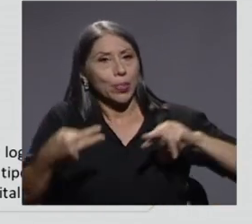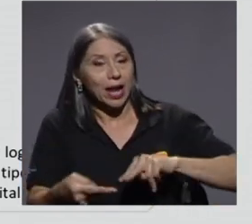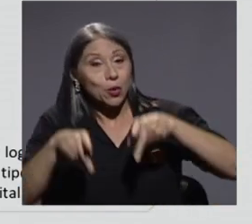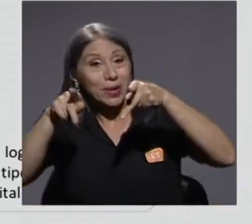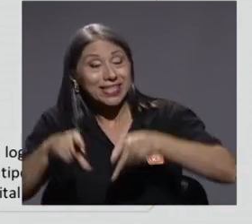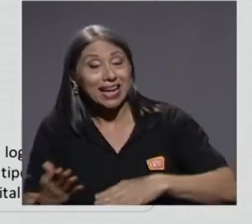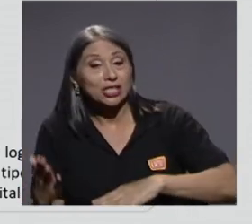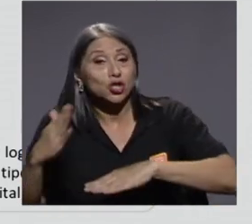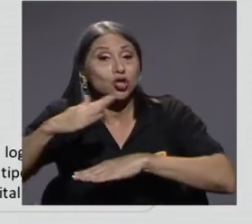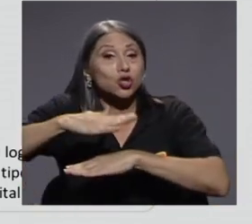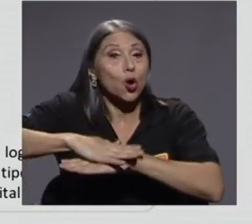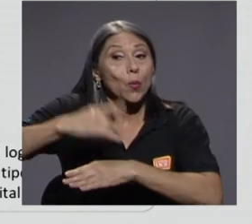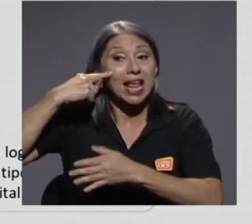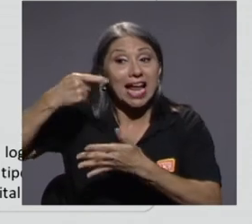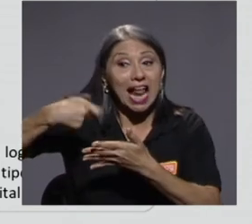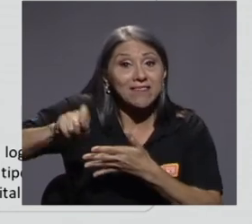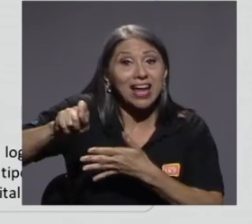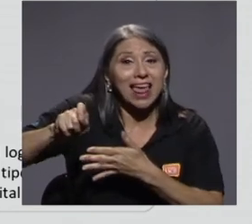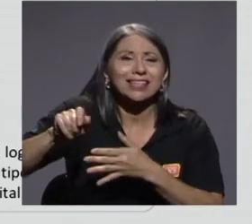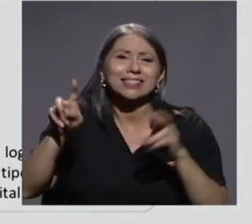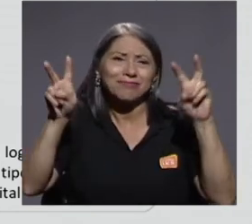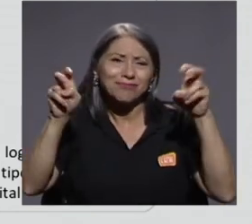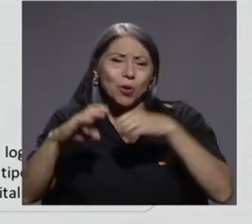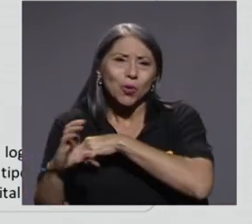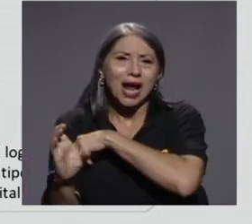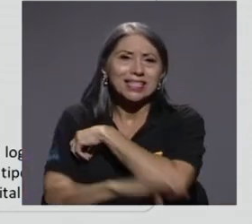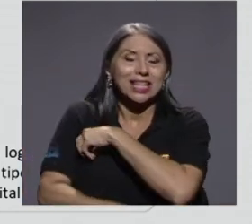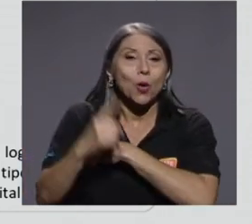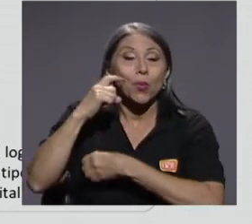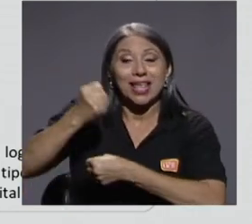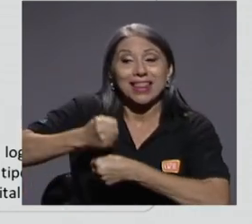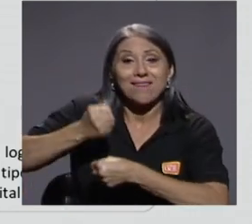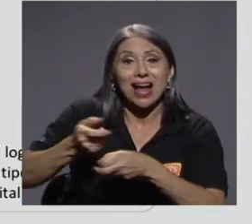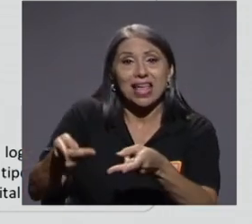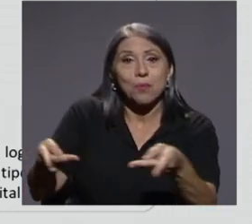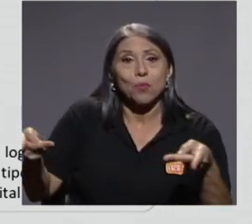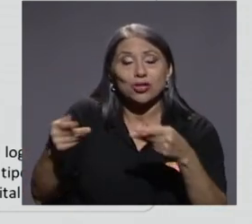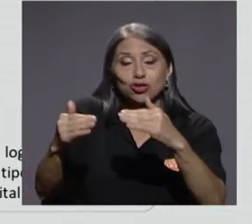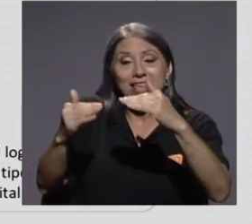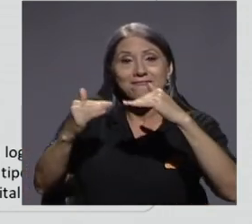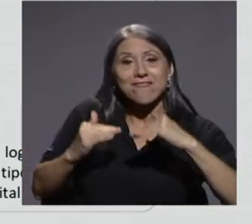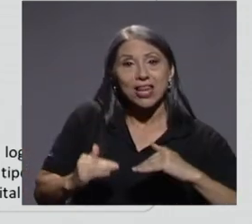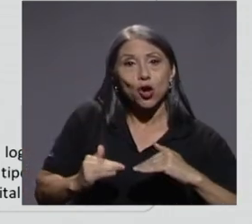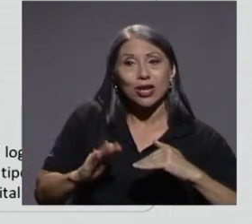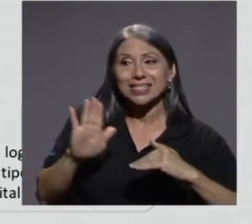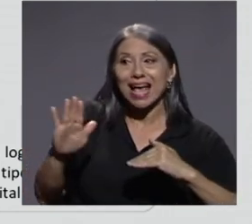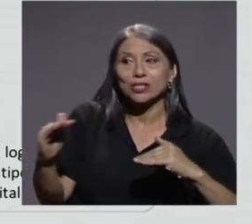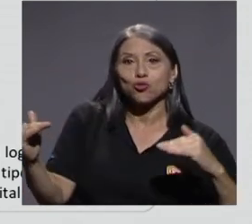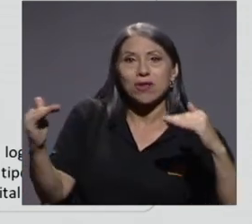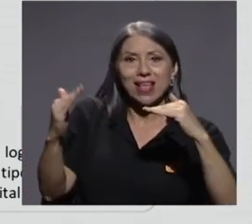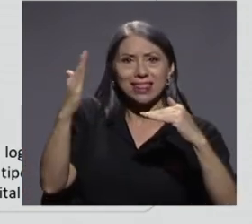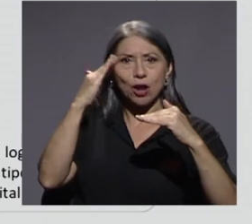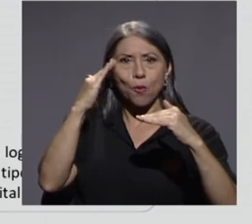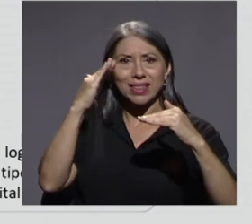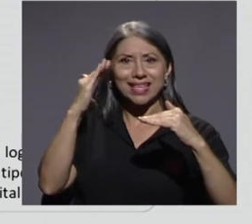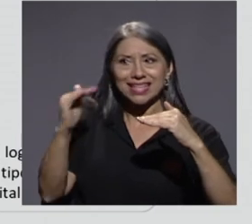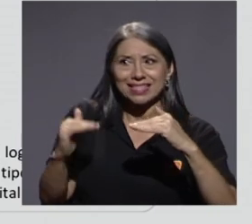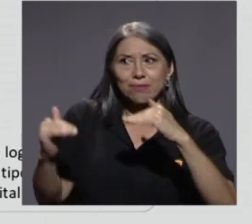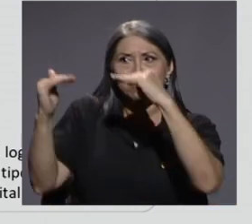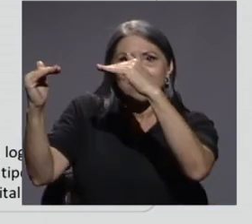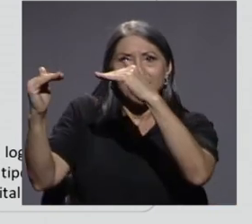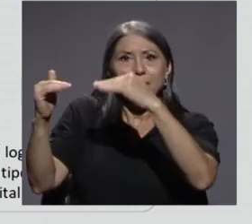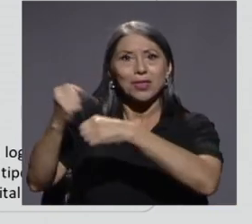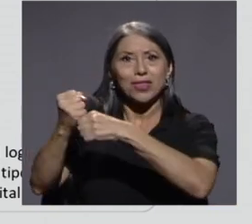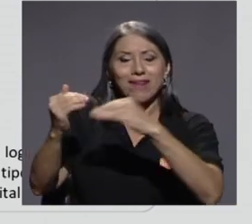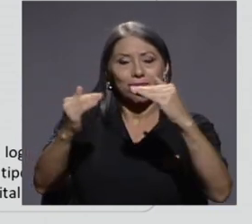castigo por trabajar en puestos inferiores a su nivel de competencias. Ese castigo oscila entre un 35